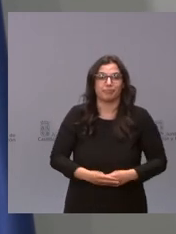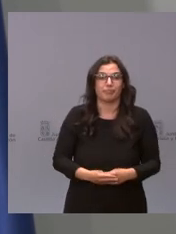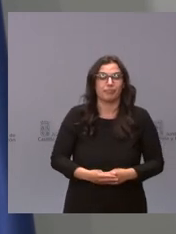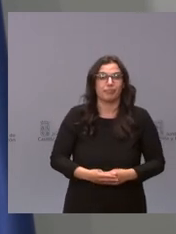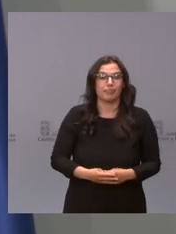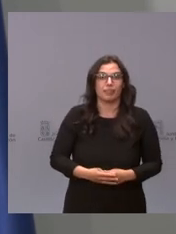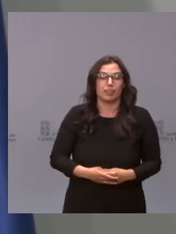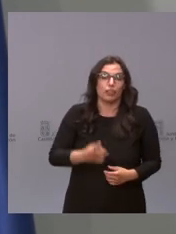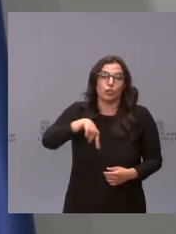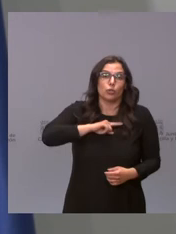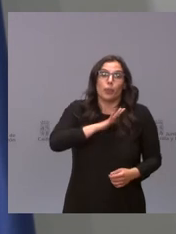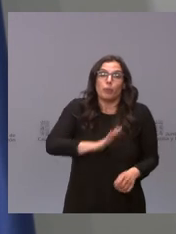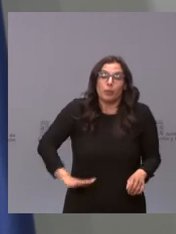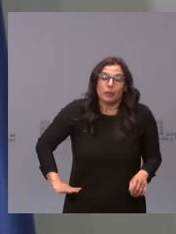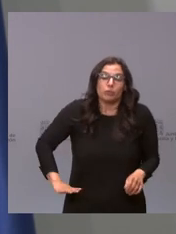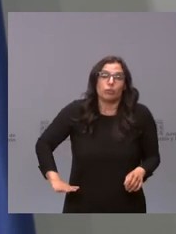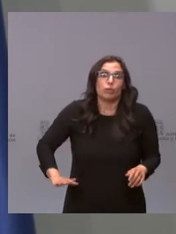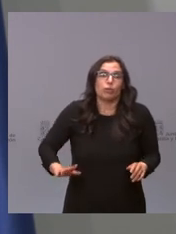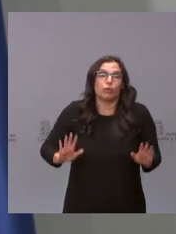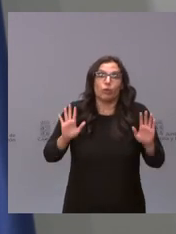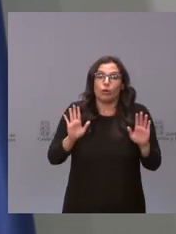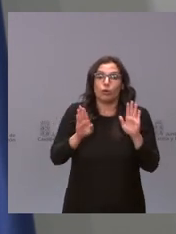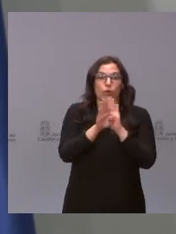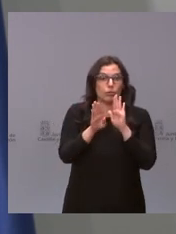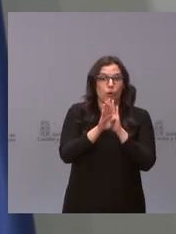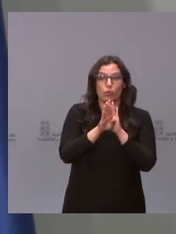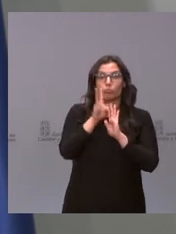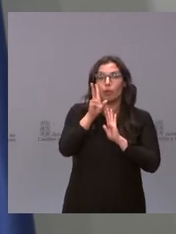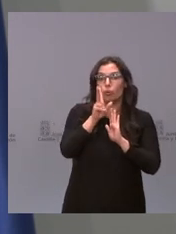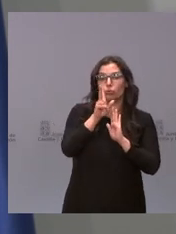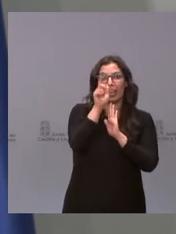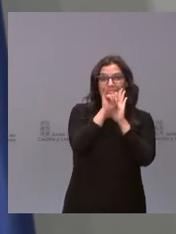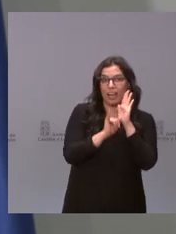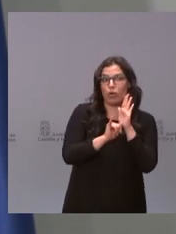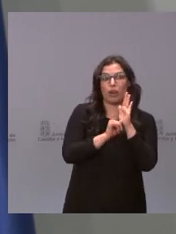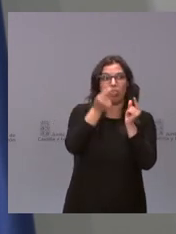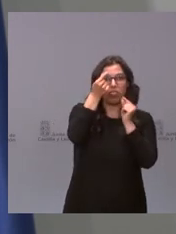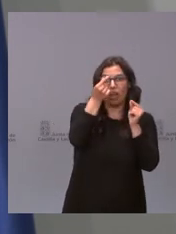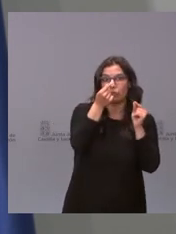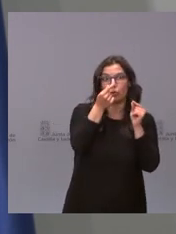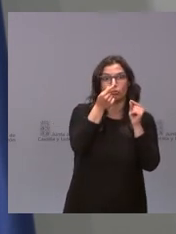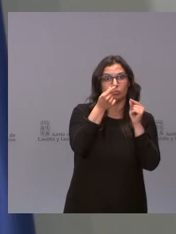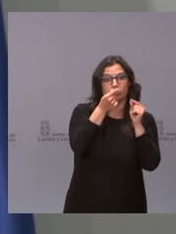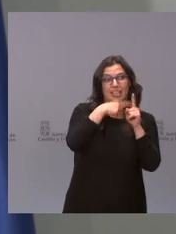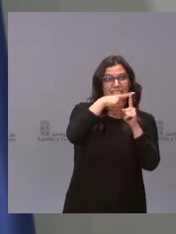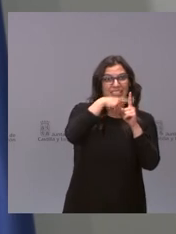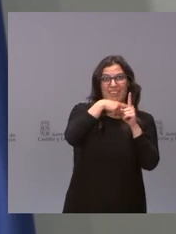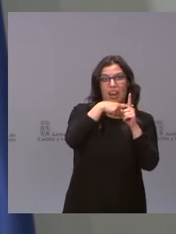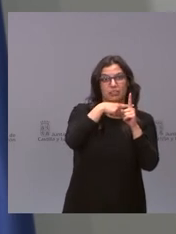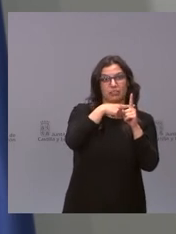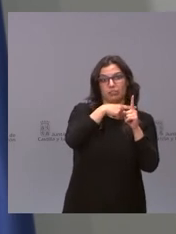vamos a permanecer utilizando los mismos indicadores el mismo calendario de medidas el mismo semáforo de medidas